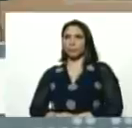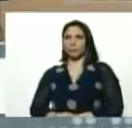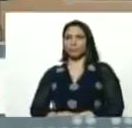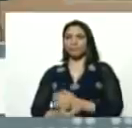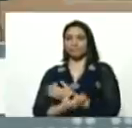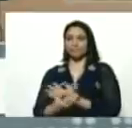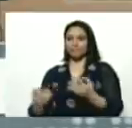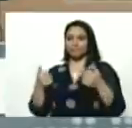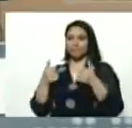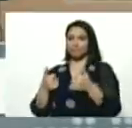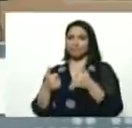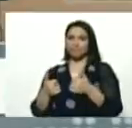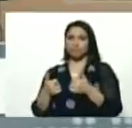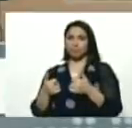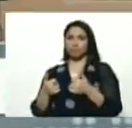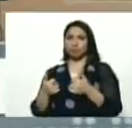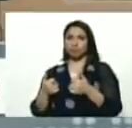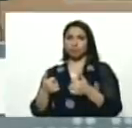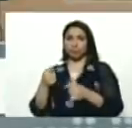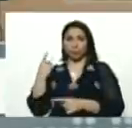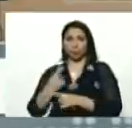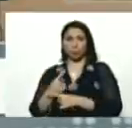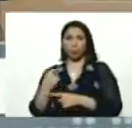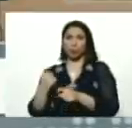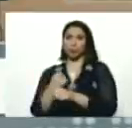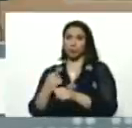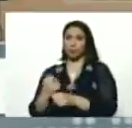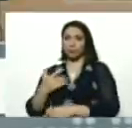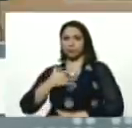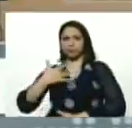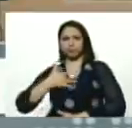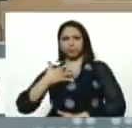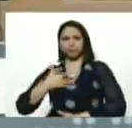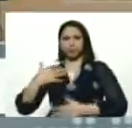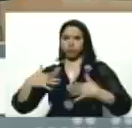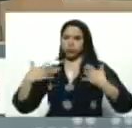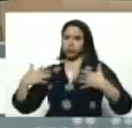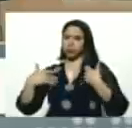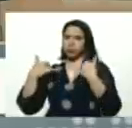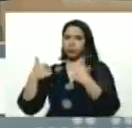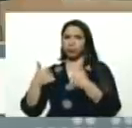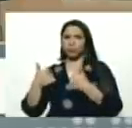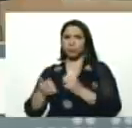Correcto, es así, me siento muy contento, de verdad,